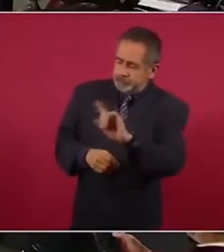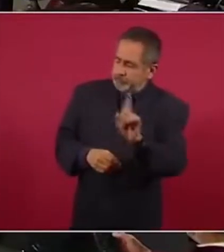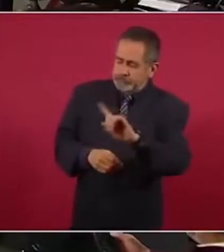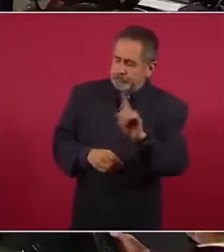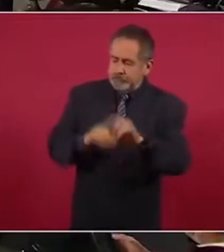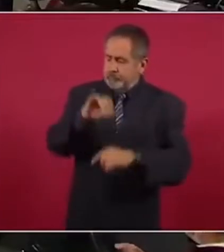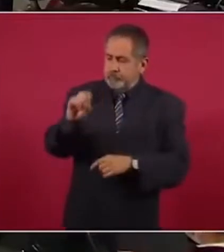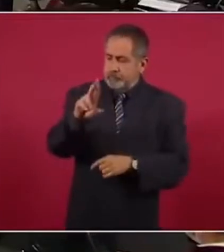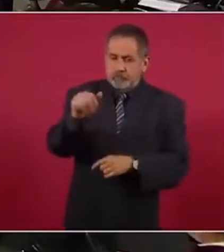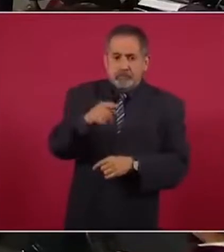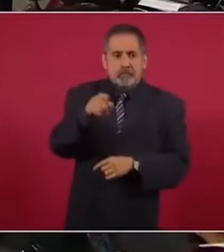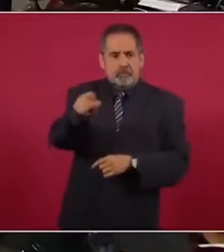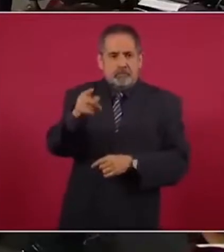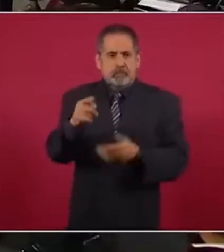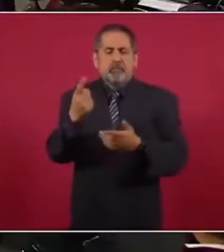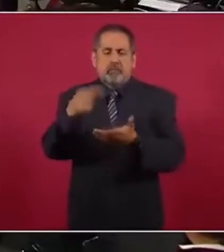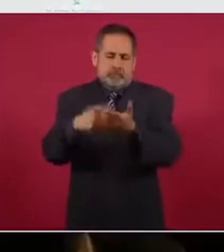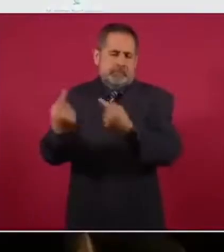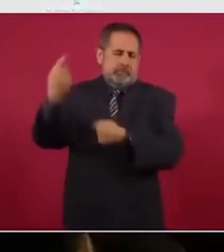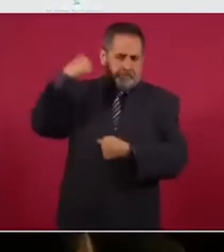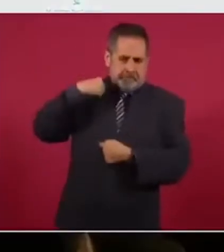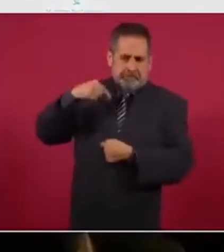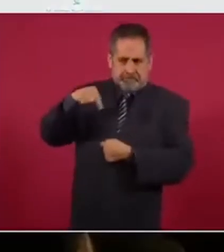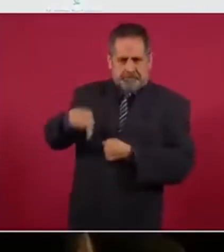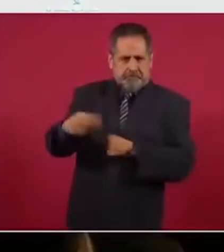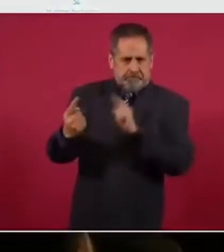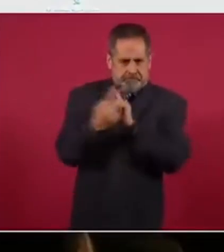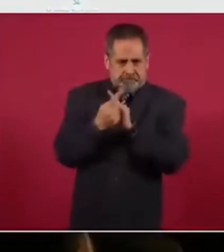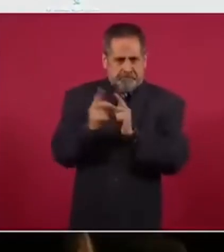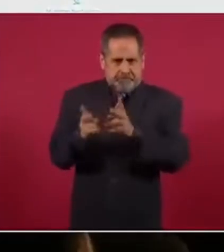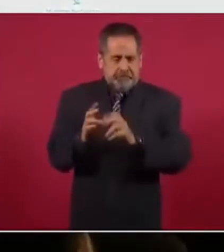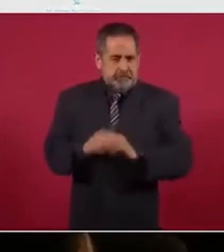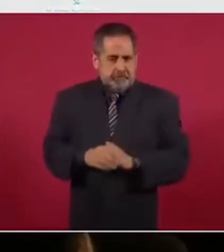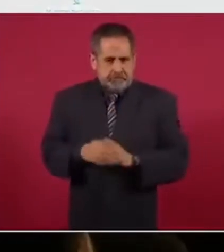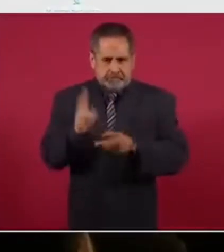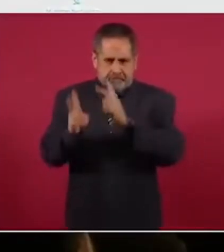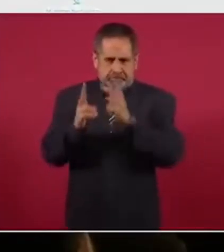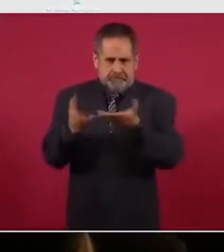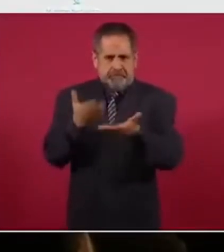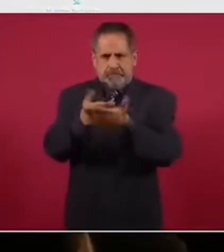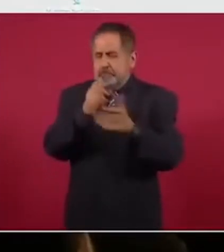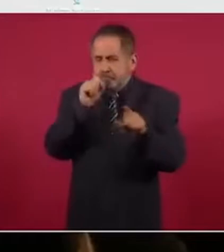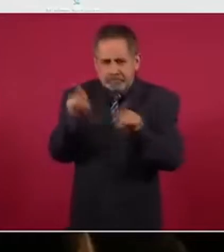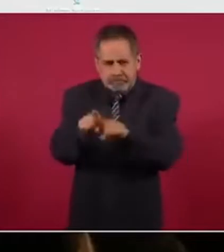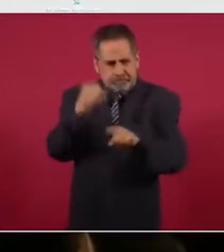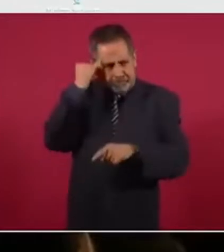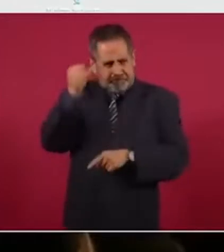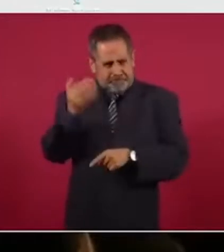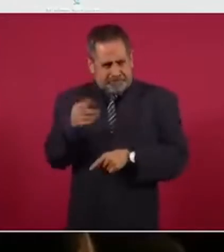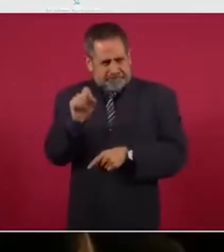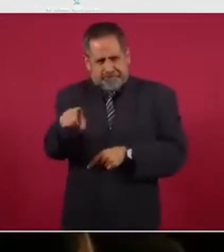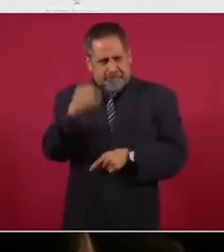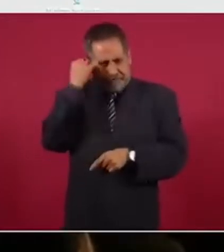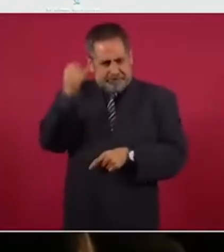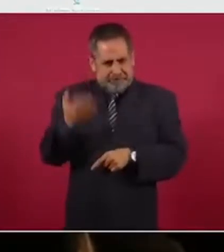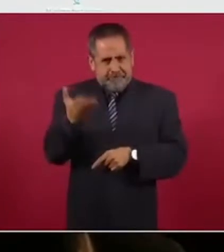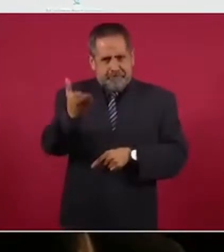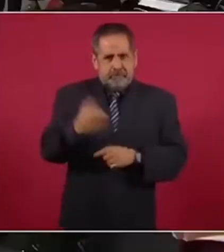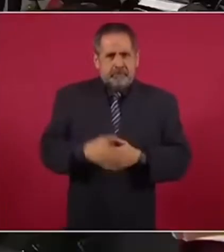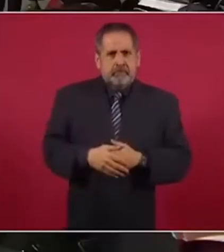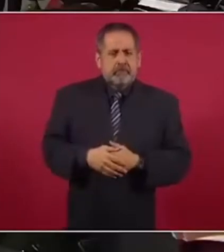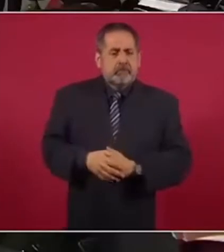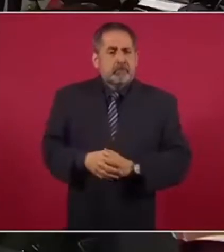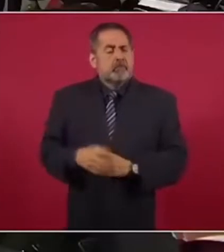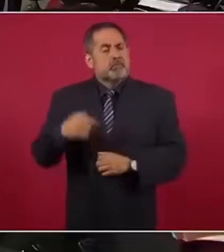Cuando estuviste la vez pasada y que planteaste lo mismo, yo